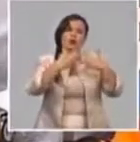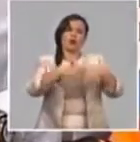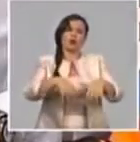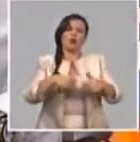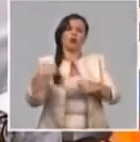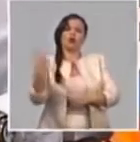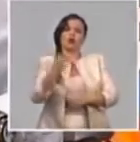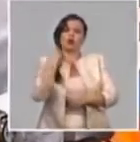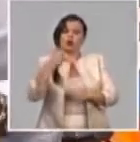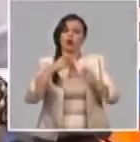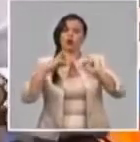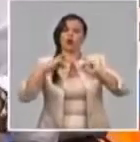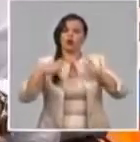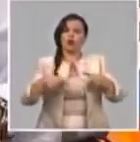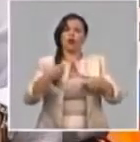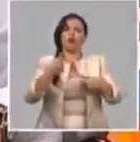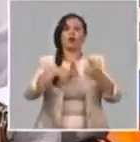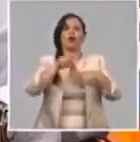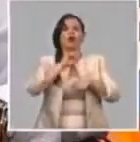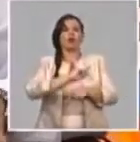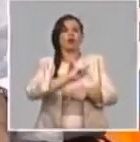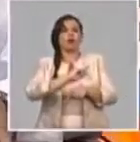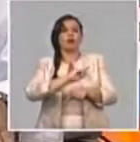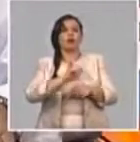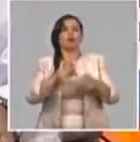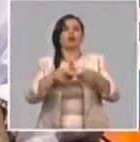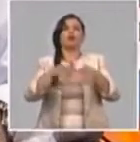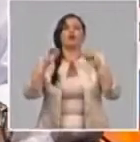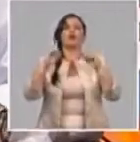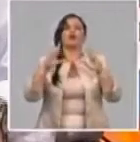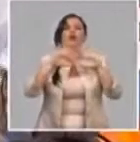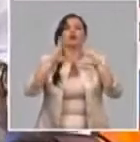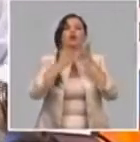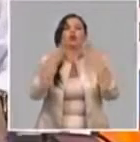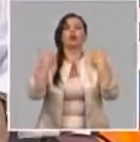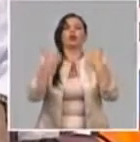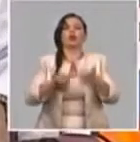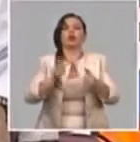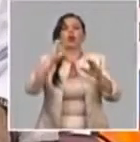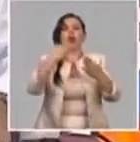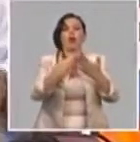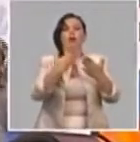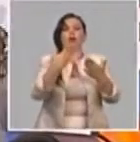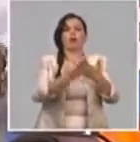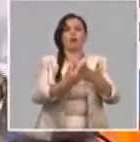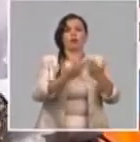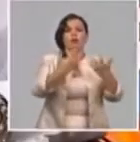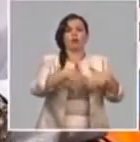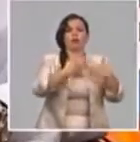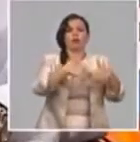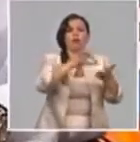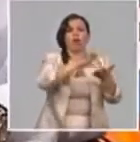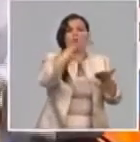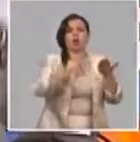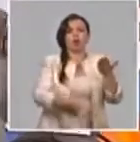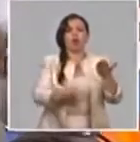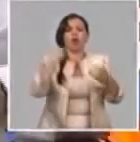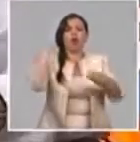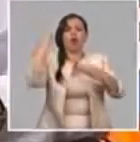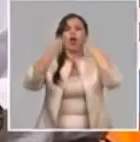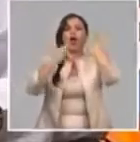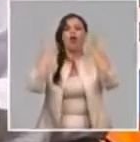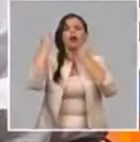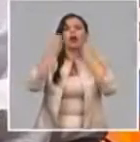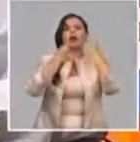Nosotros ratificamos, ayer hicimos una reunión con todos los directores de las empresas arroceras del país, haciendo un análisis de cada